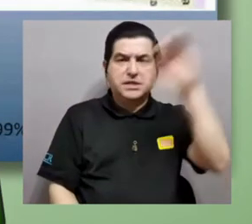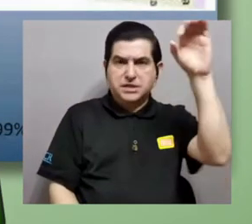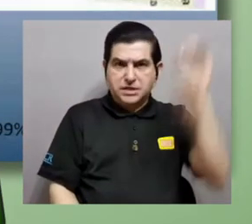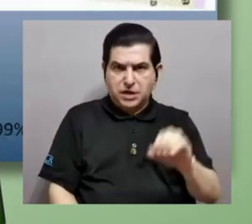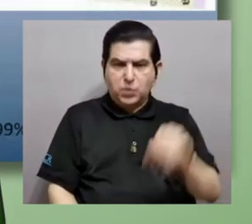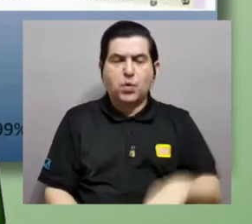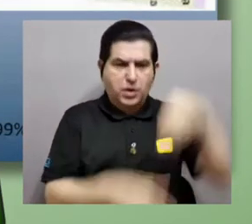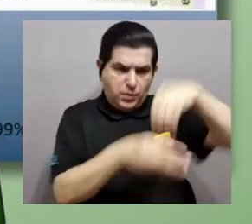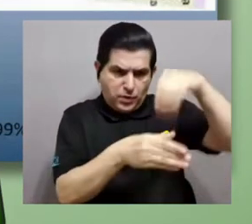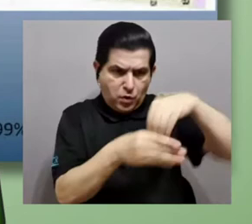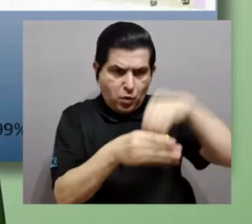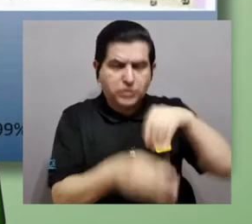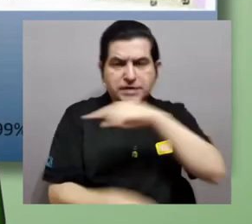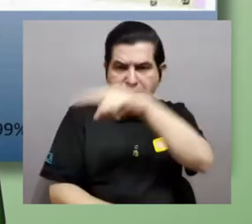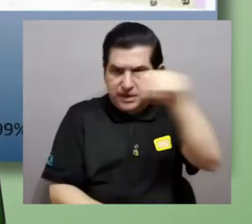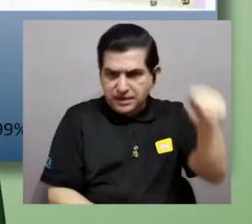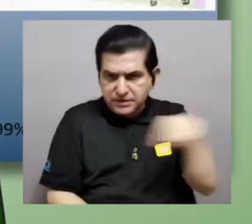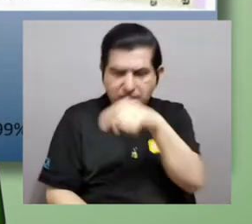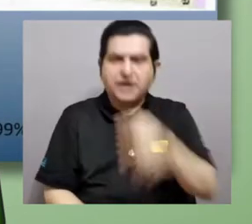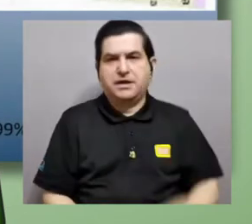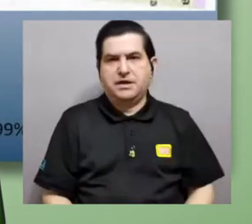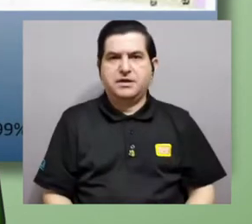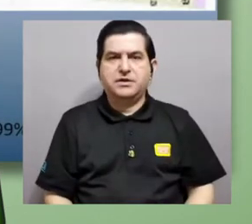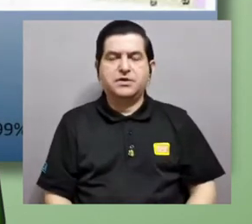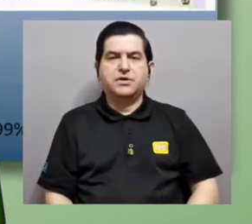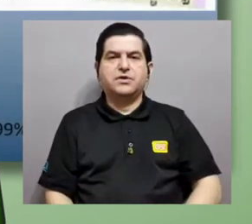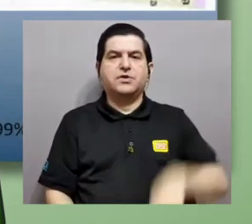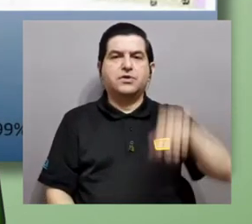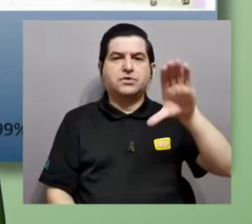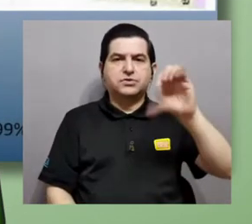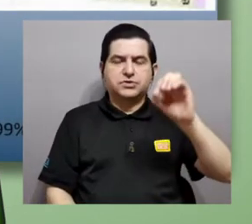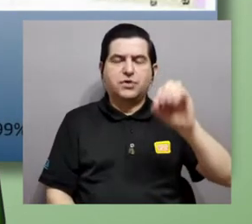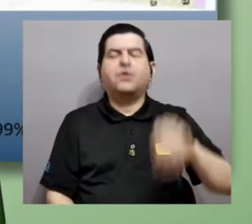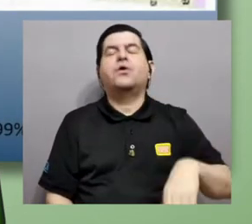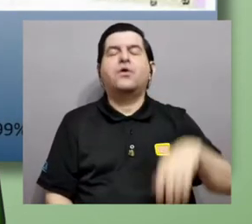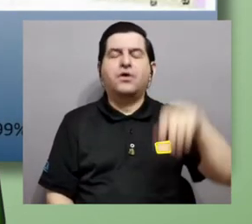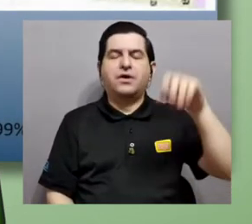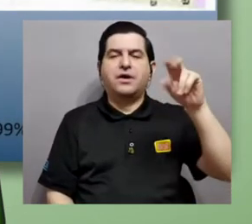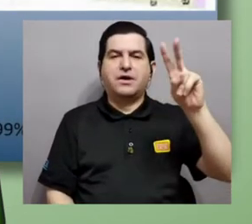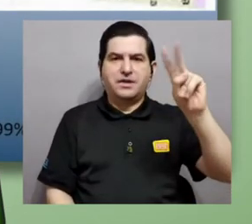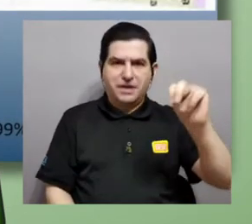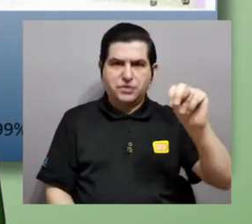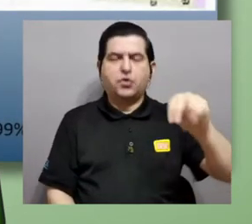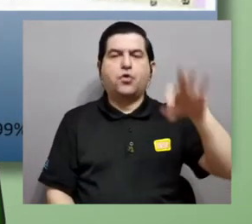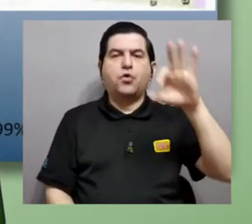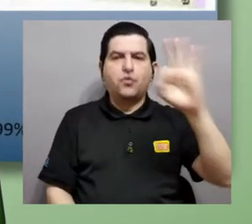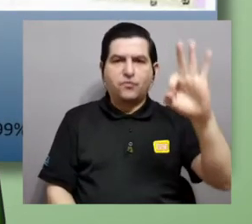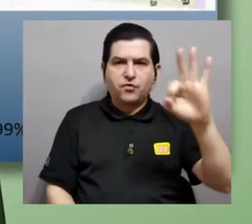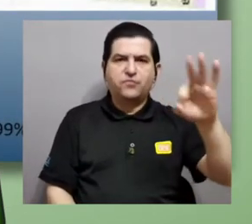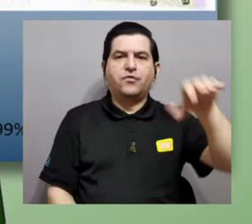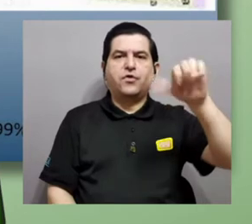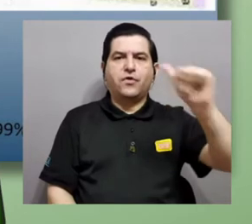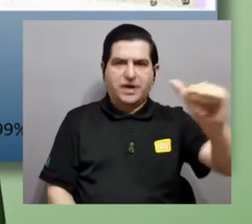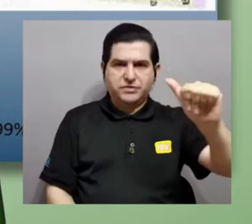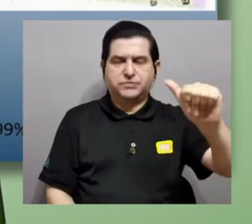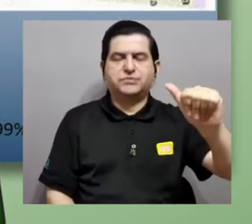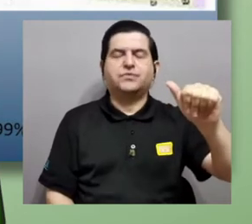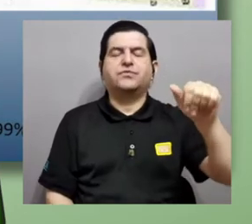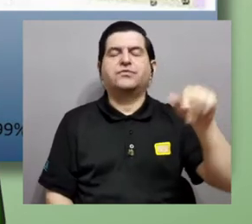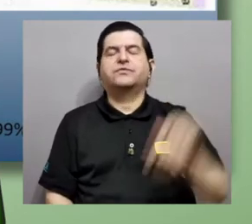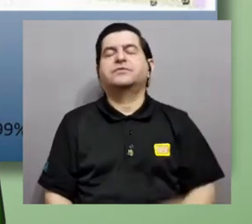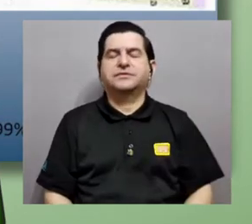% de la composición de esos organismos es de carbono, hidrógeno, oxígeno, nitrógeno, fósforo y azufre.